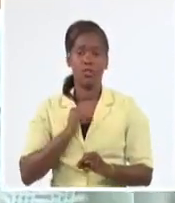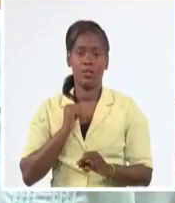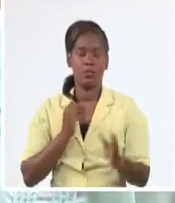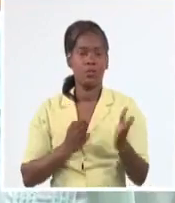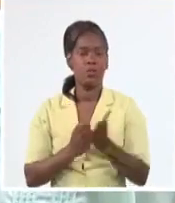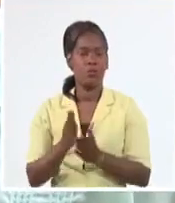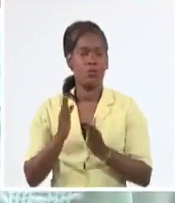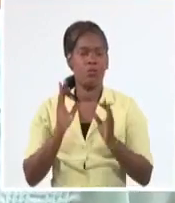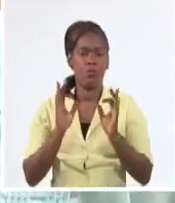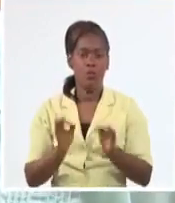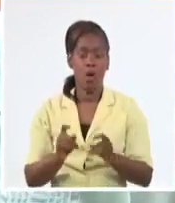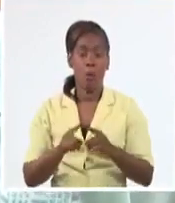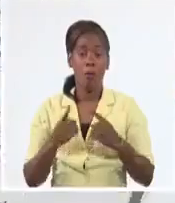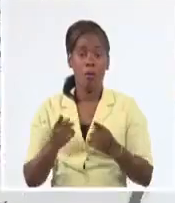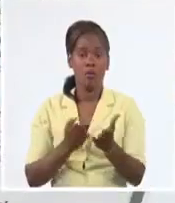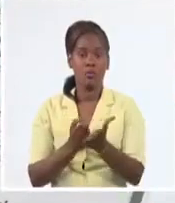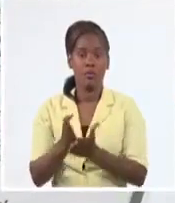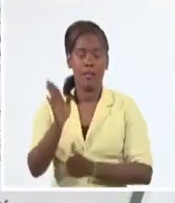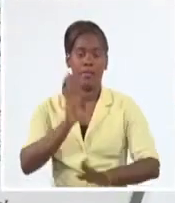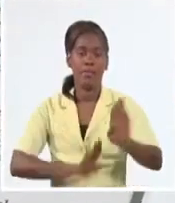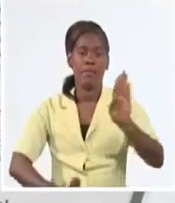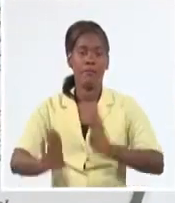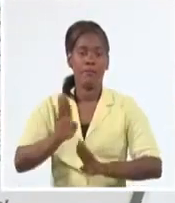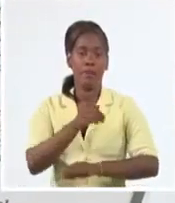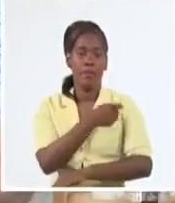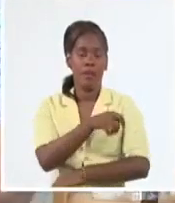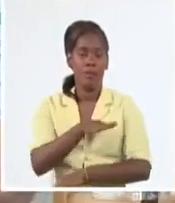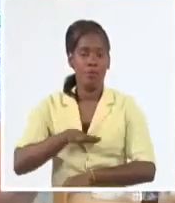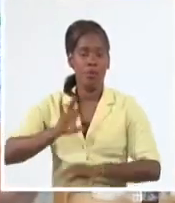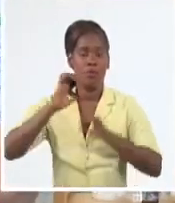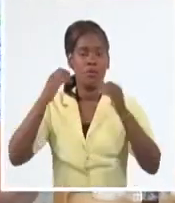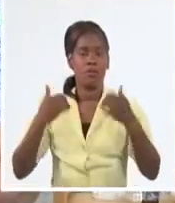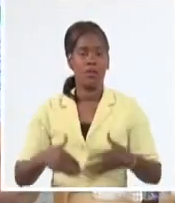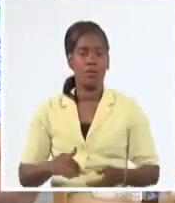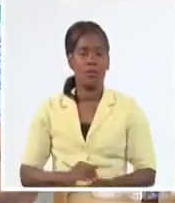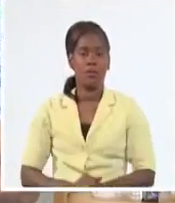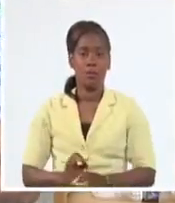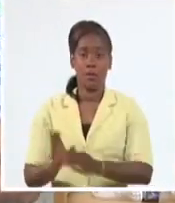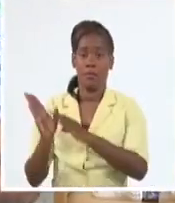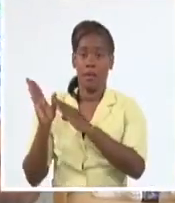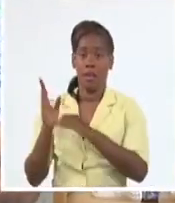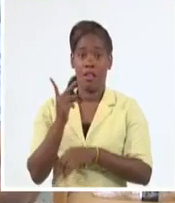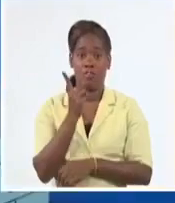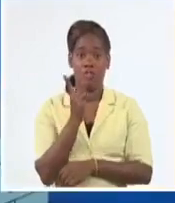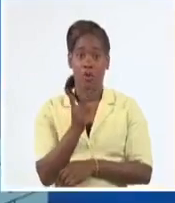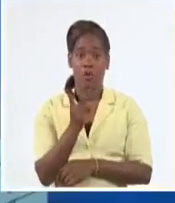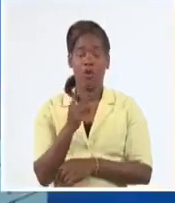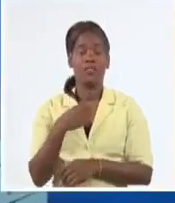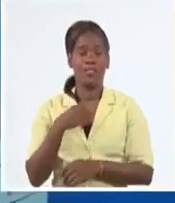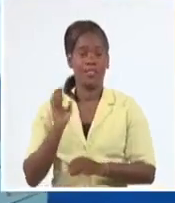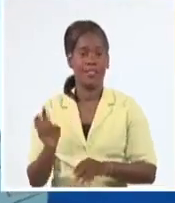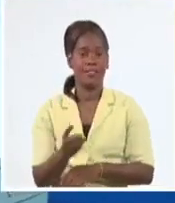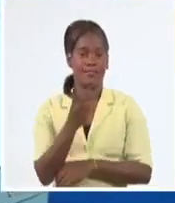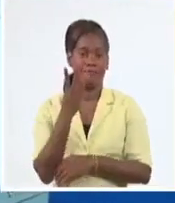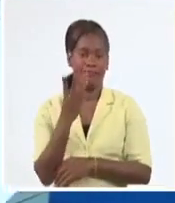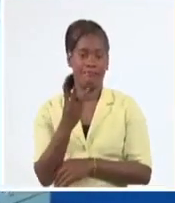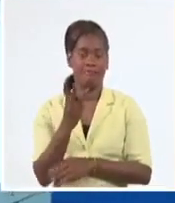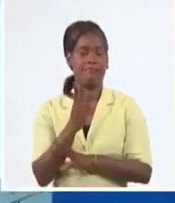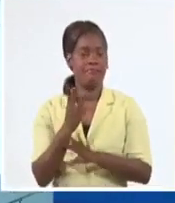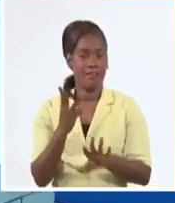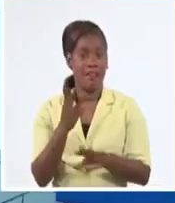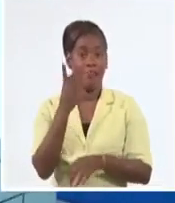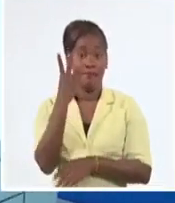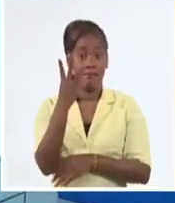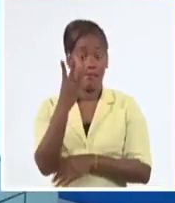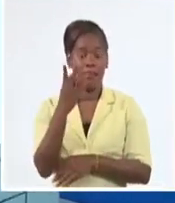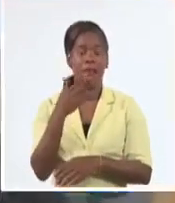avance muy, muy, muy importante. Con Abdala, Soberana 02 y Plus, tres vacunas cubanas, el propósito